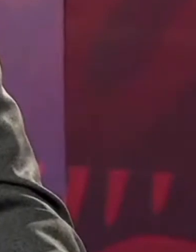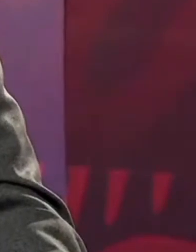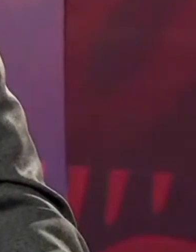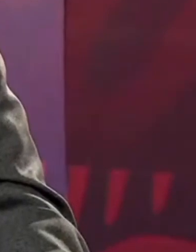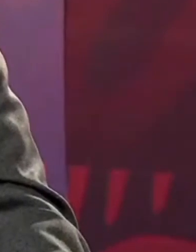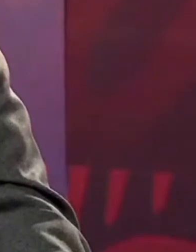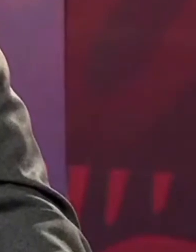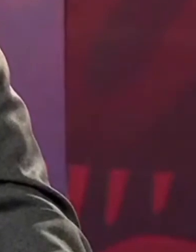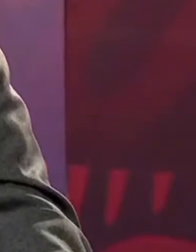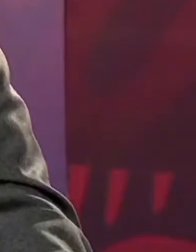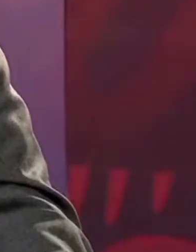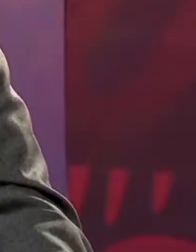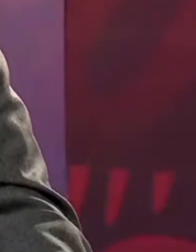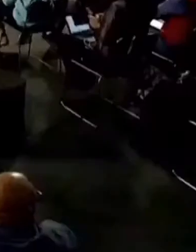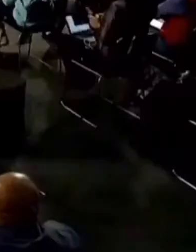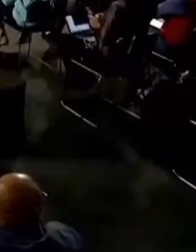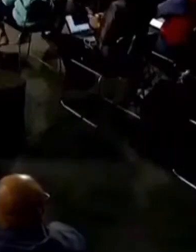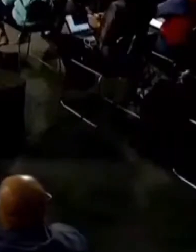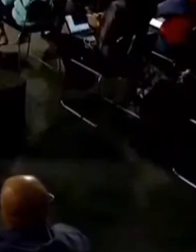simulador,